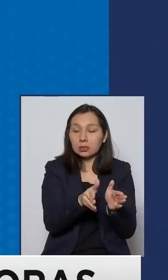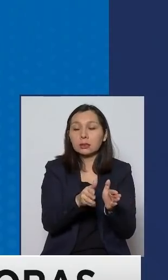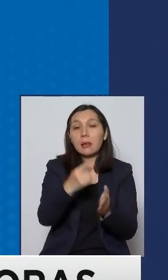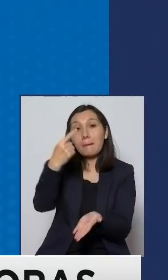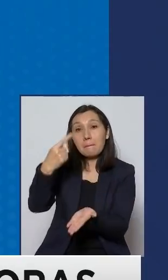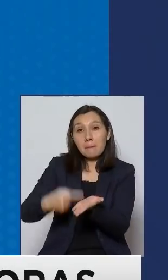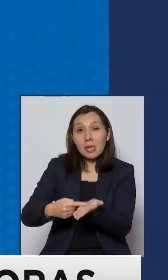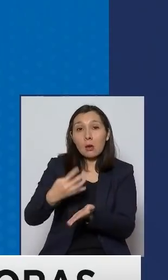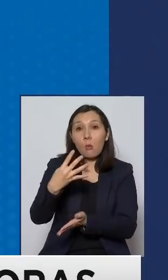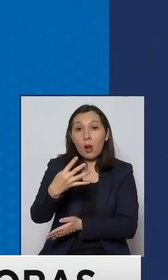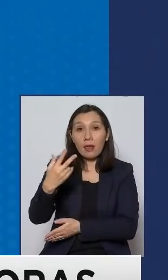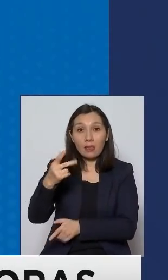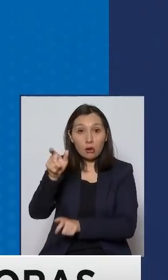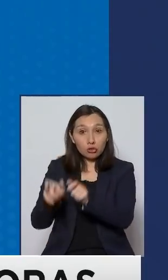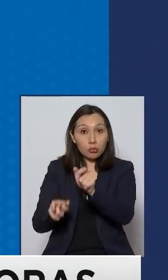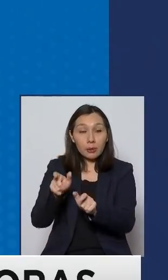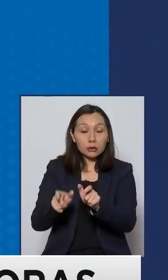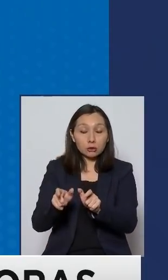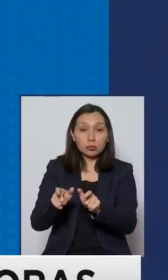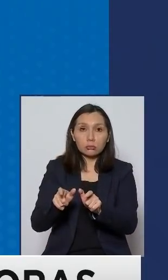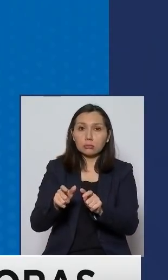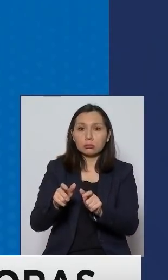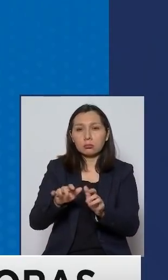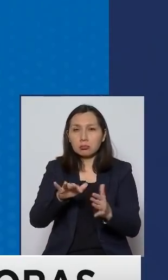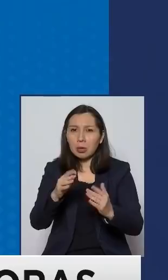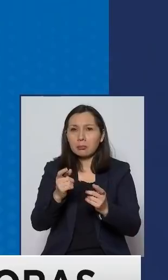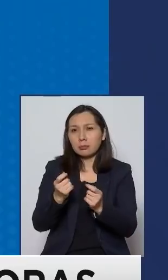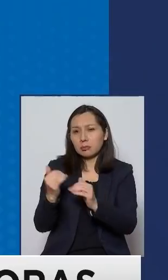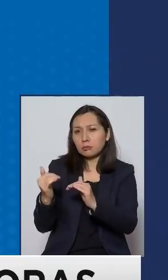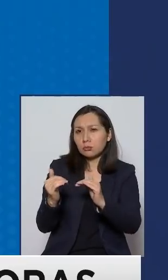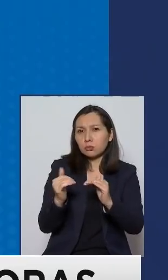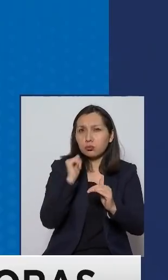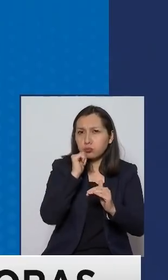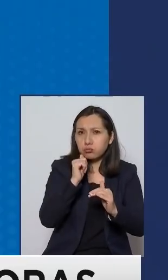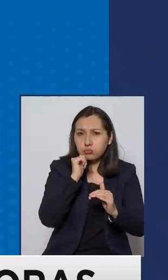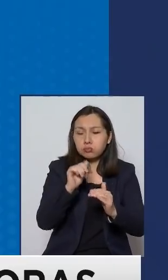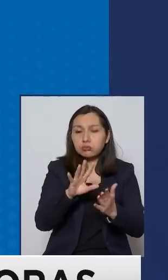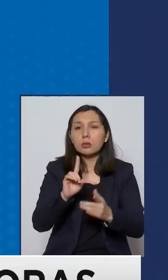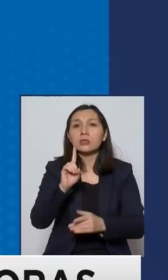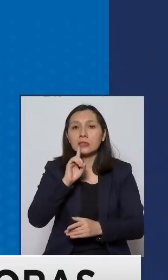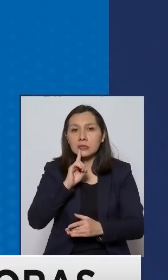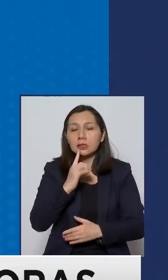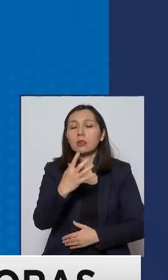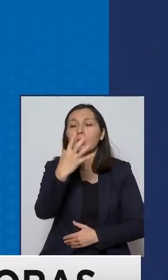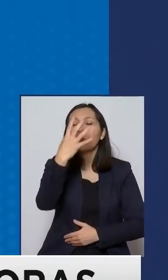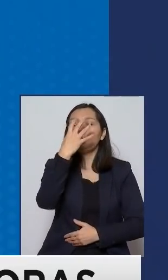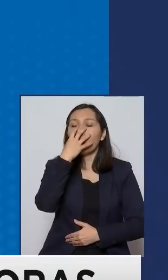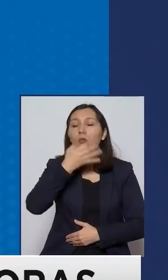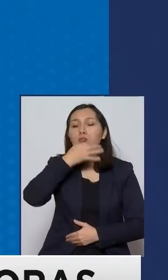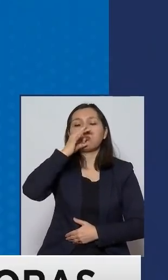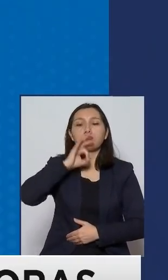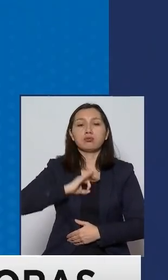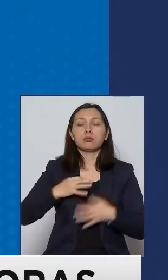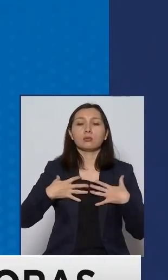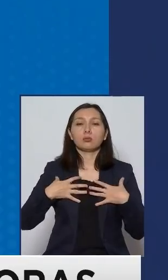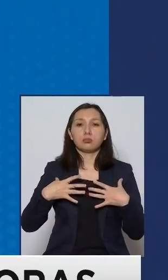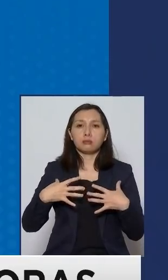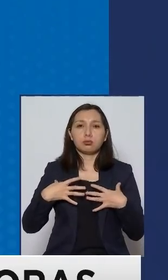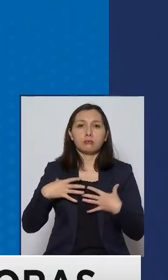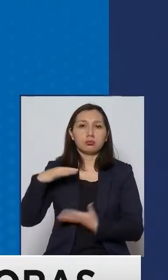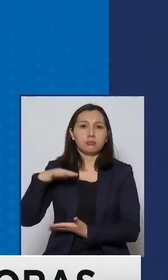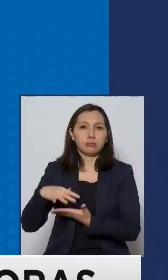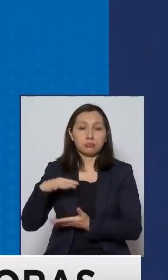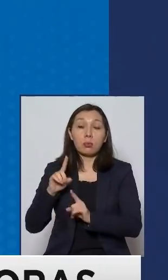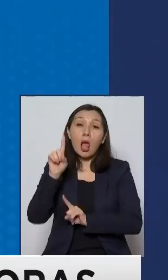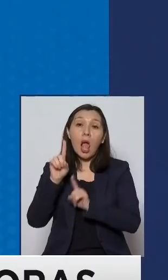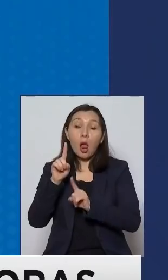1.048, un número que se ha mantenido relativamente estable, están conectados a un ventilador mecánico dado que algunos